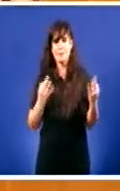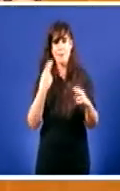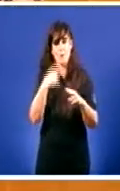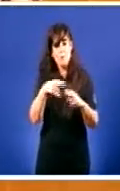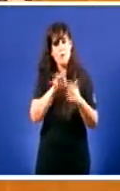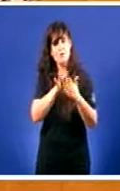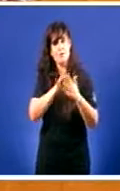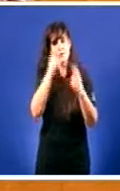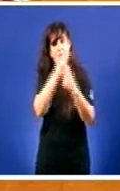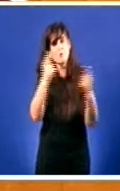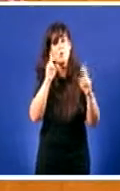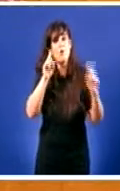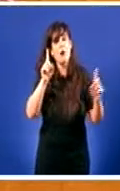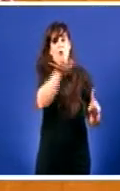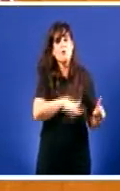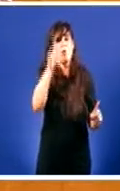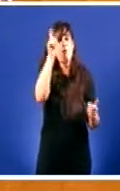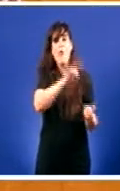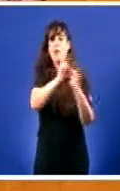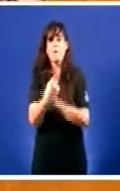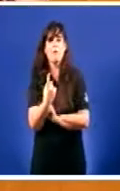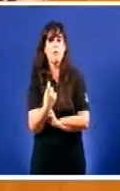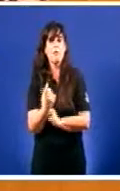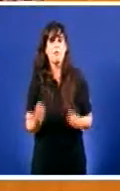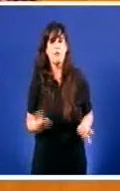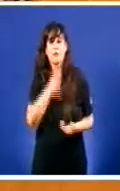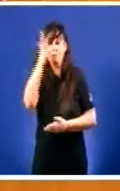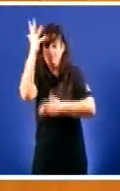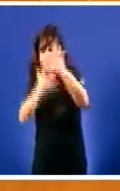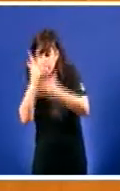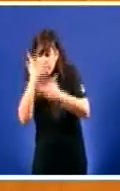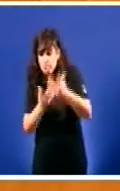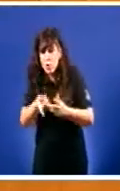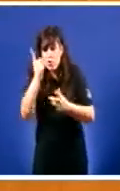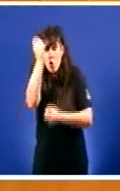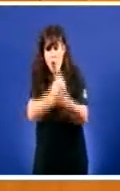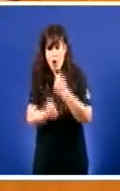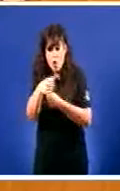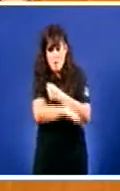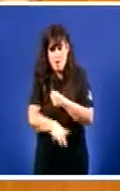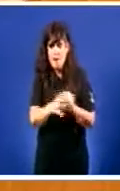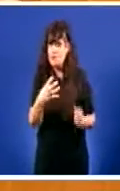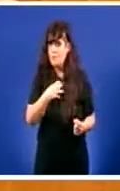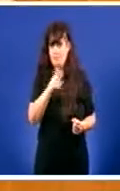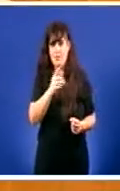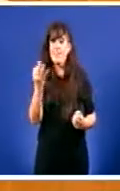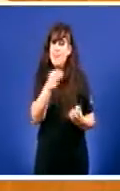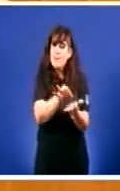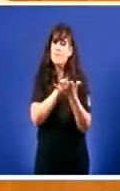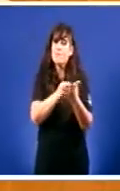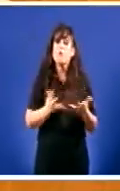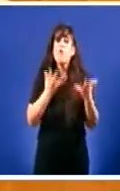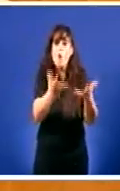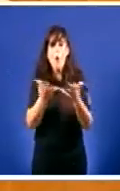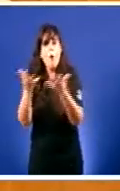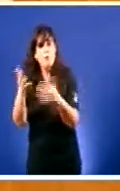servicios públicos no rural Non se poden facer cálculos puramente economicistas e a curto prazo Hai que poñer servicios no rural para atraer